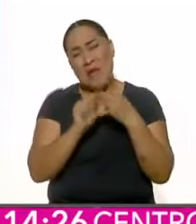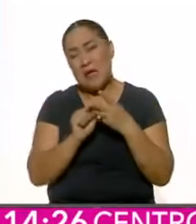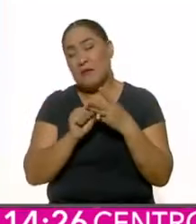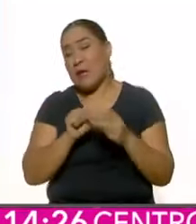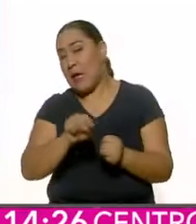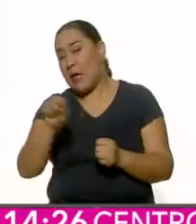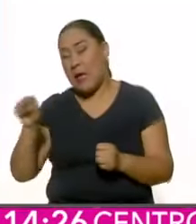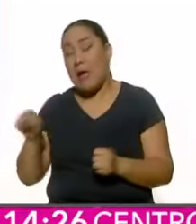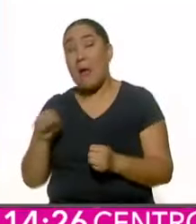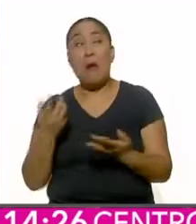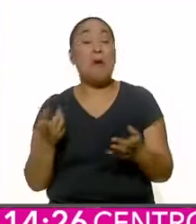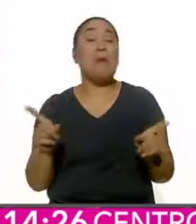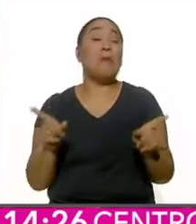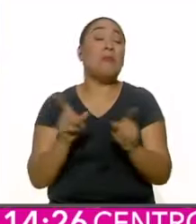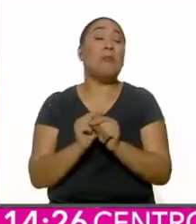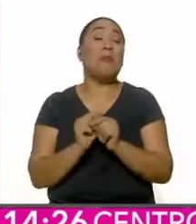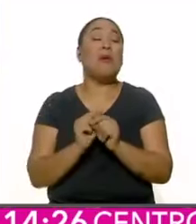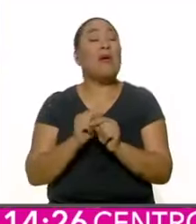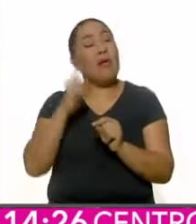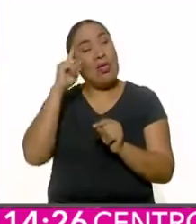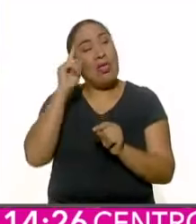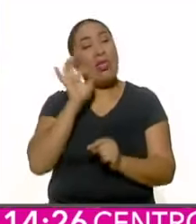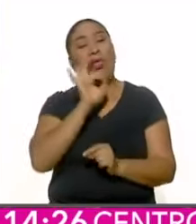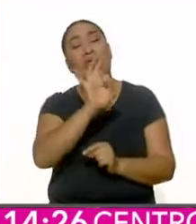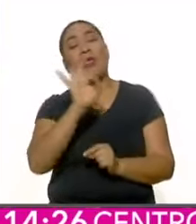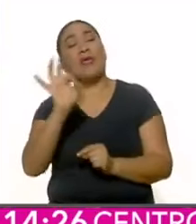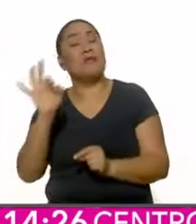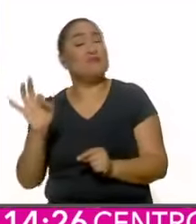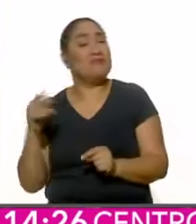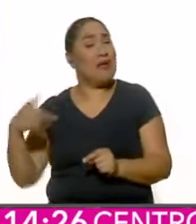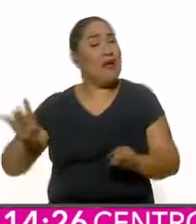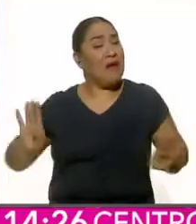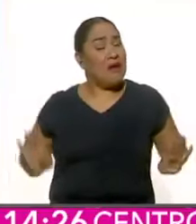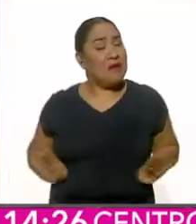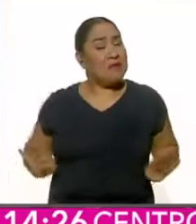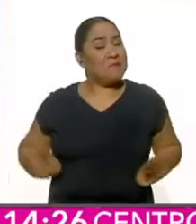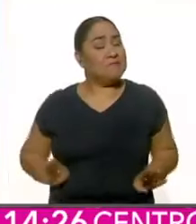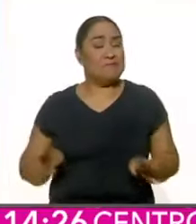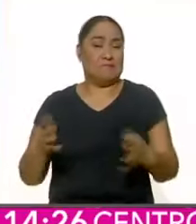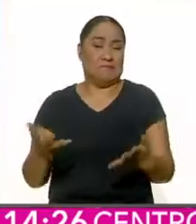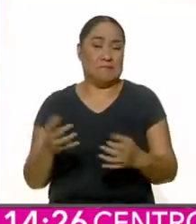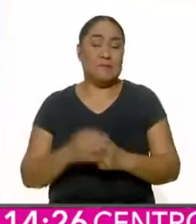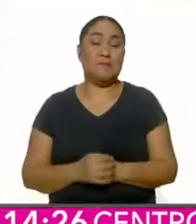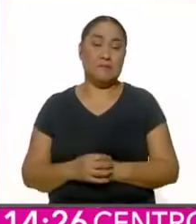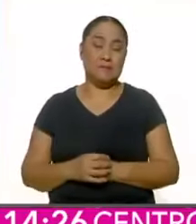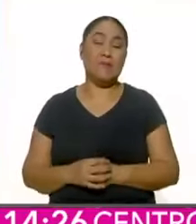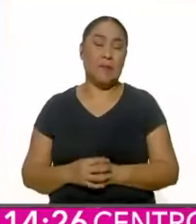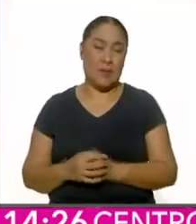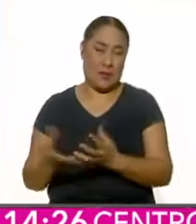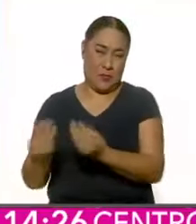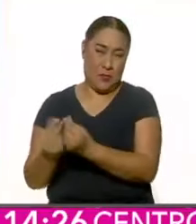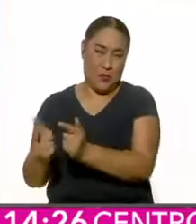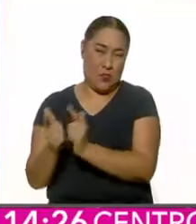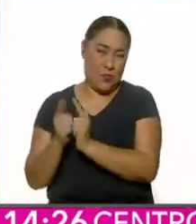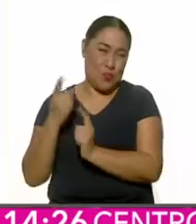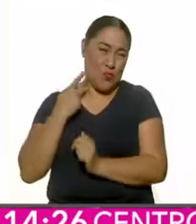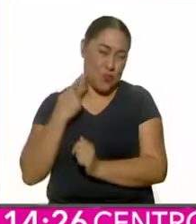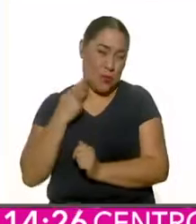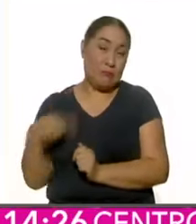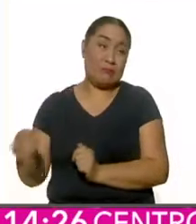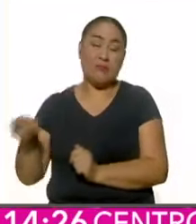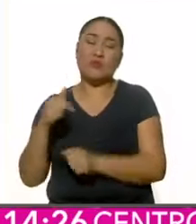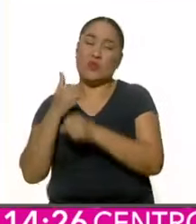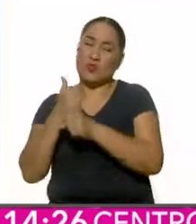capaces de simplemente manipularlos. Y es que sufre la oposición conservadora